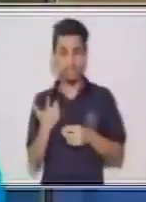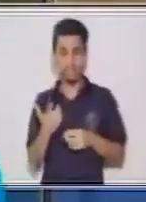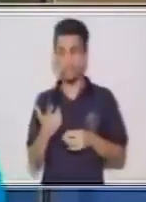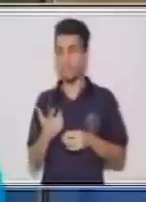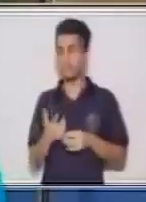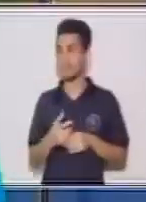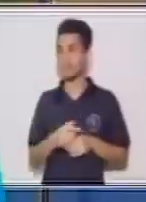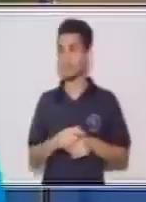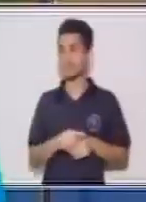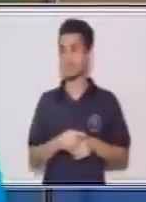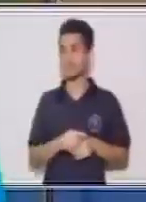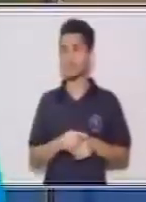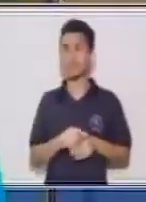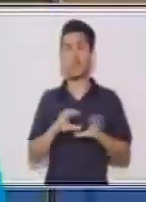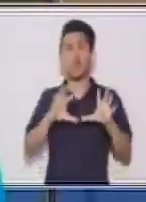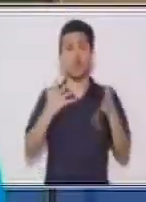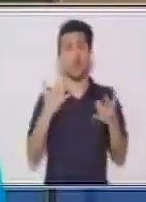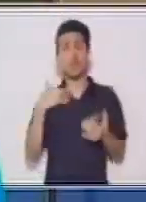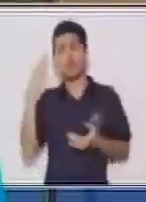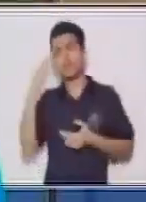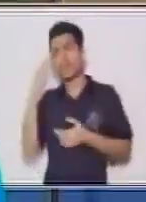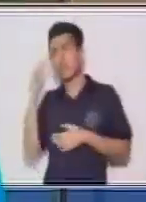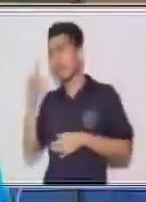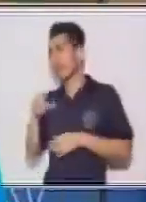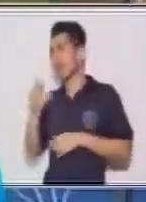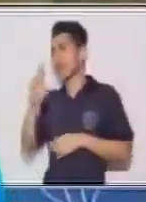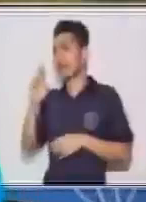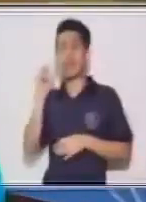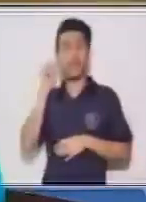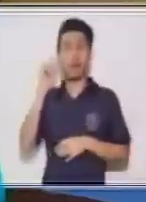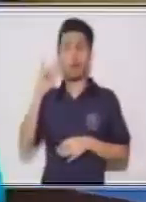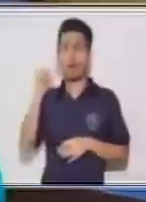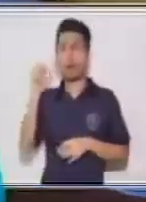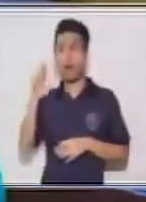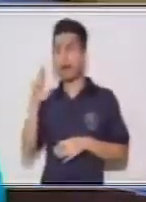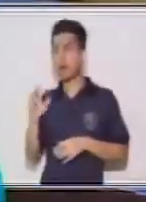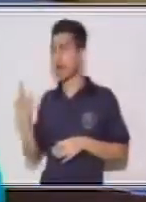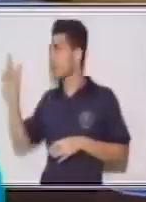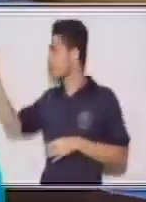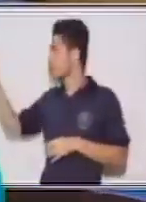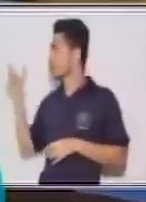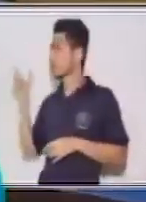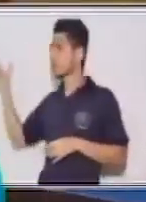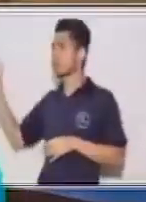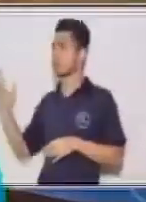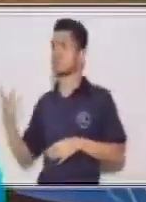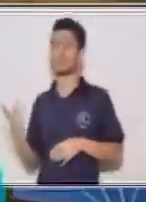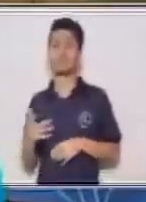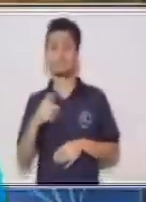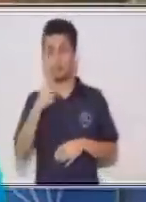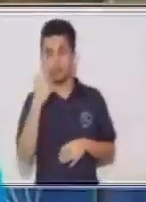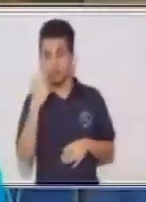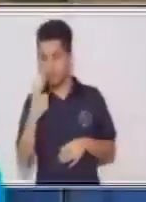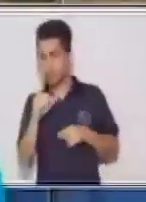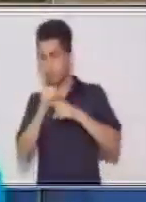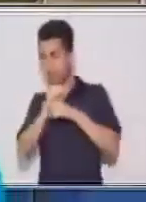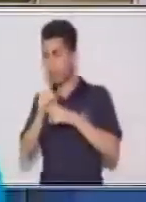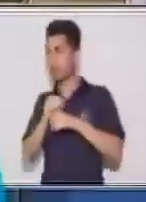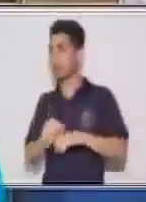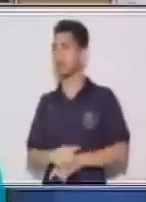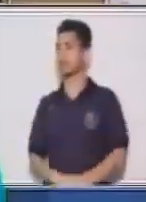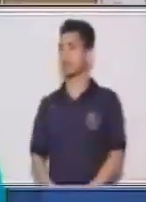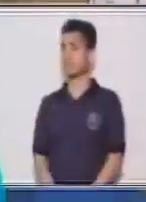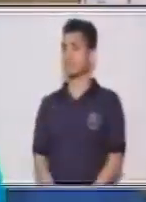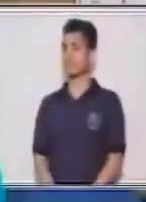tanto regular o irregular? Creo que tienes que tomar en cuenta hacer un pequeño ejercicio. Y este